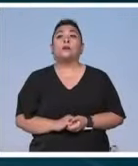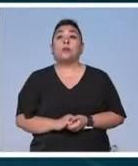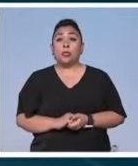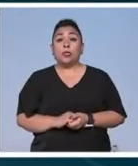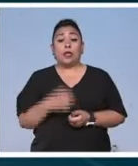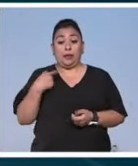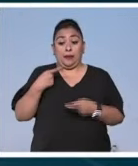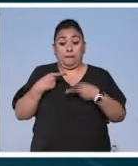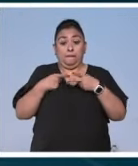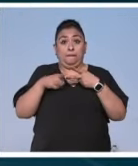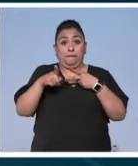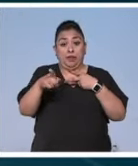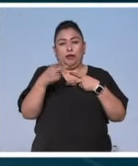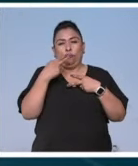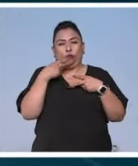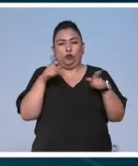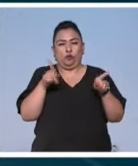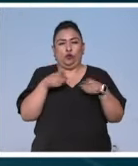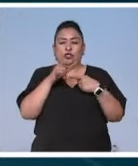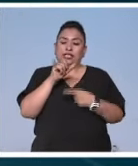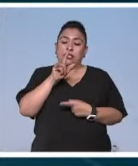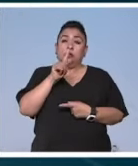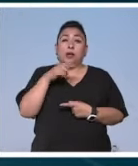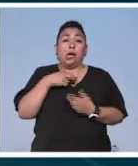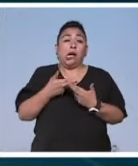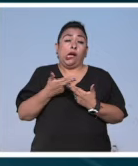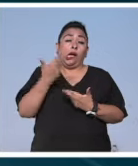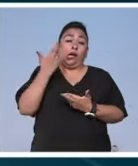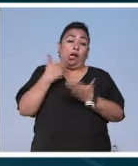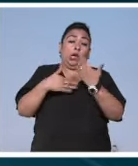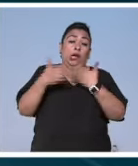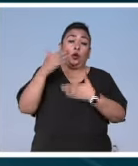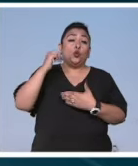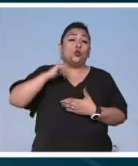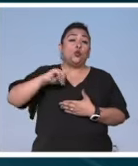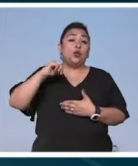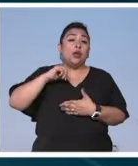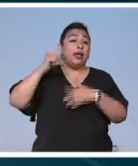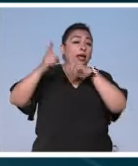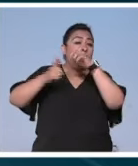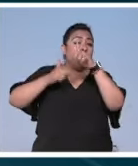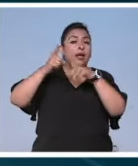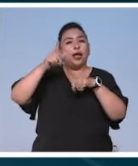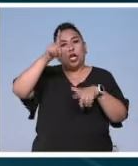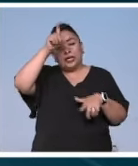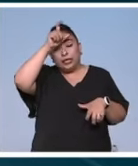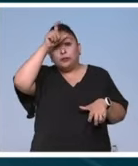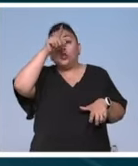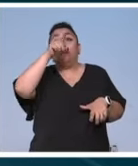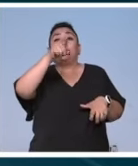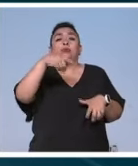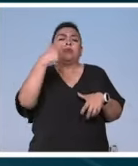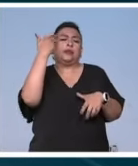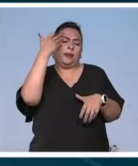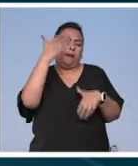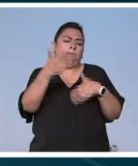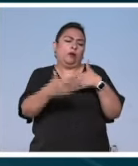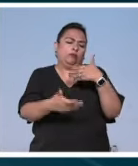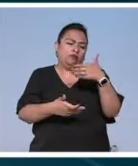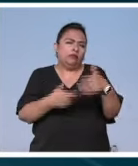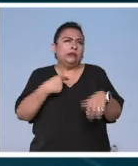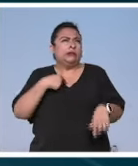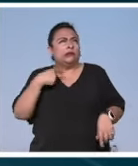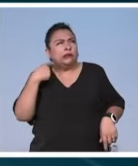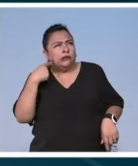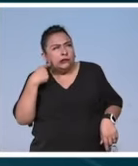Los orígenes de este instrumento nos remiten a las antiguas civilizaciones griegas y egipcias. No obstante, el paso del tiempo, sus